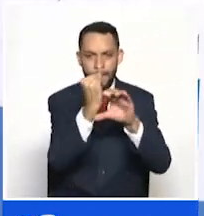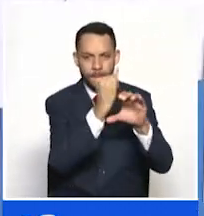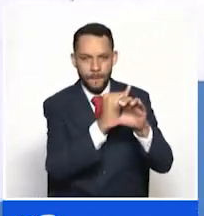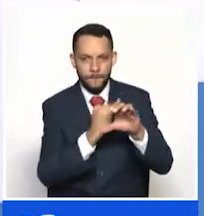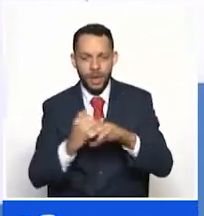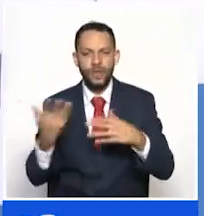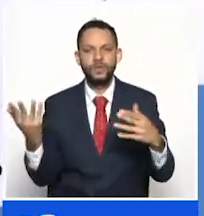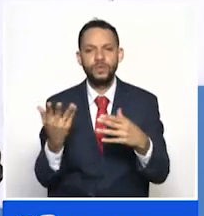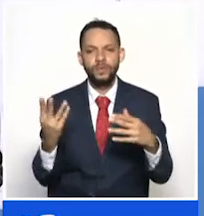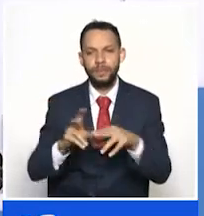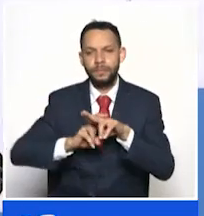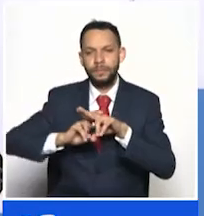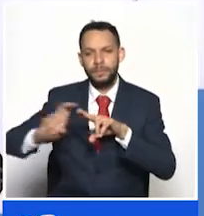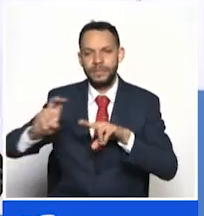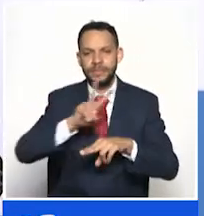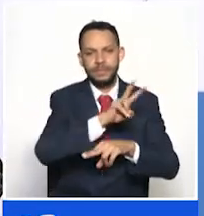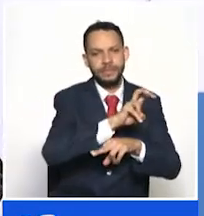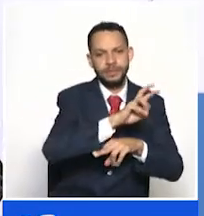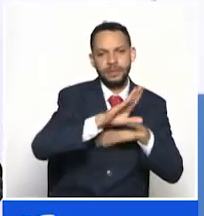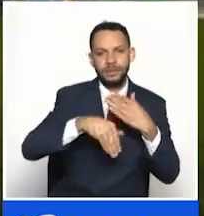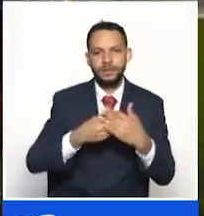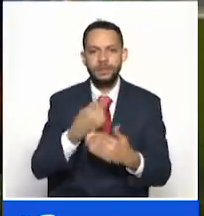Manizales del 7 al 12 de julio